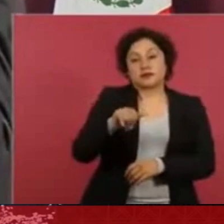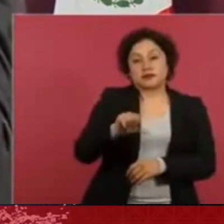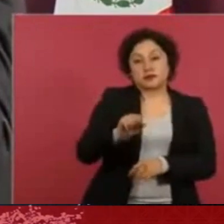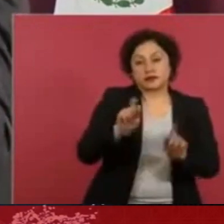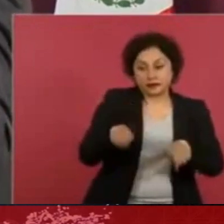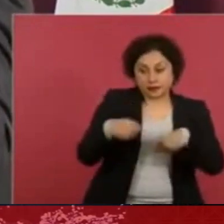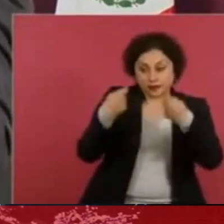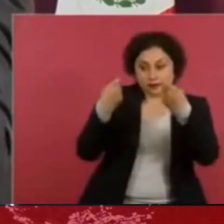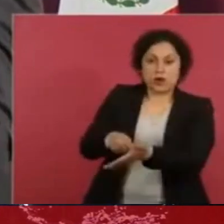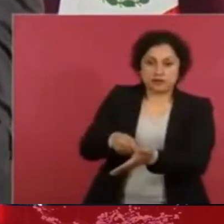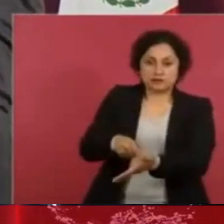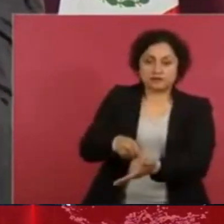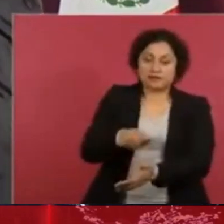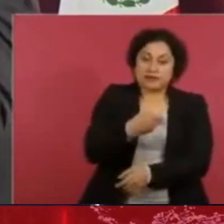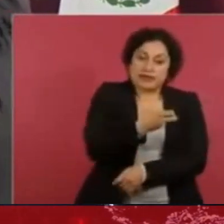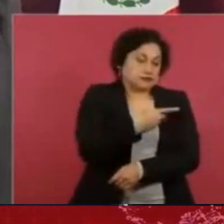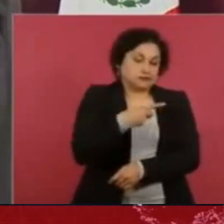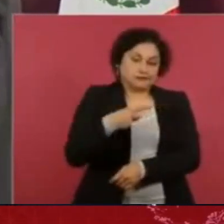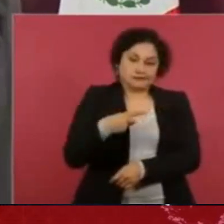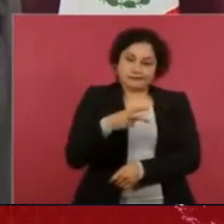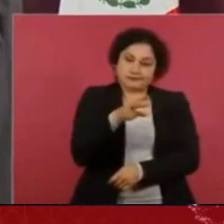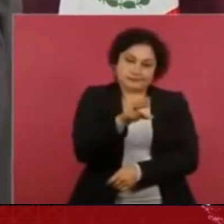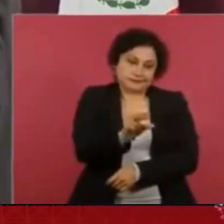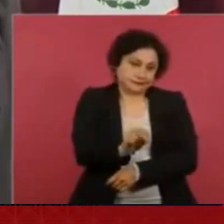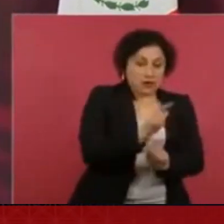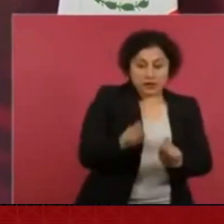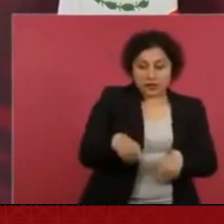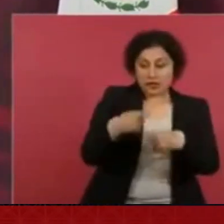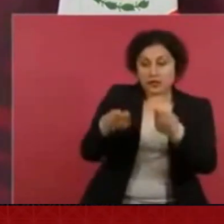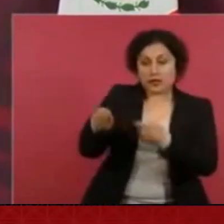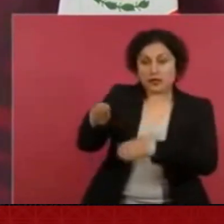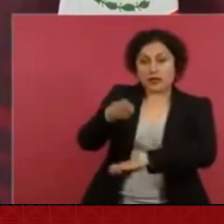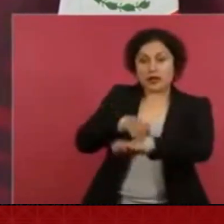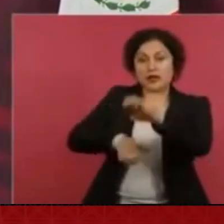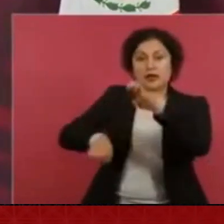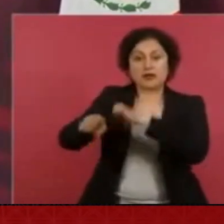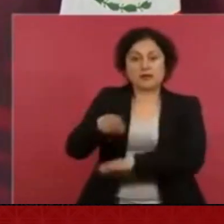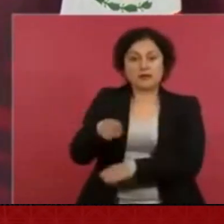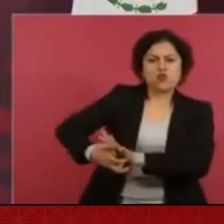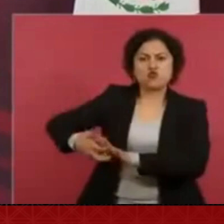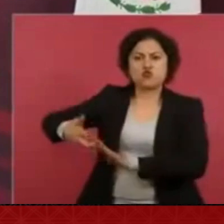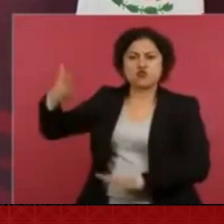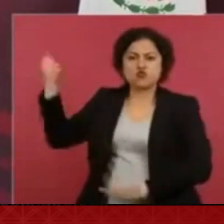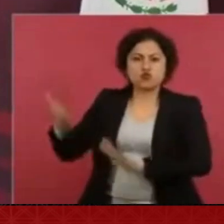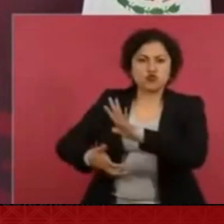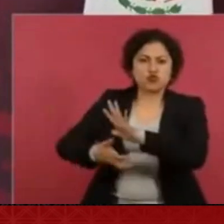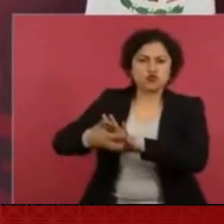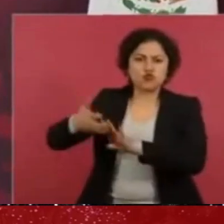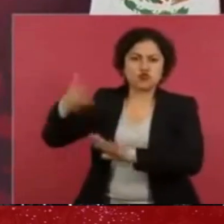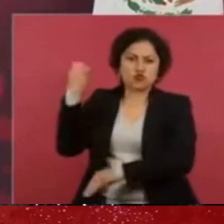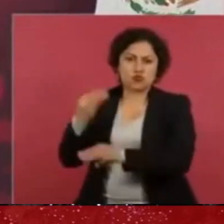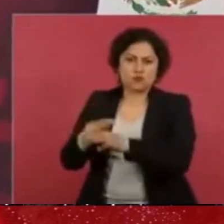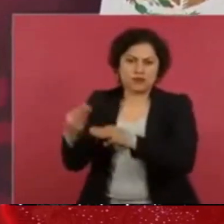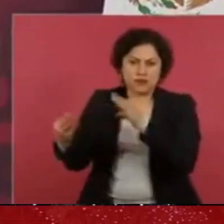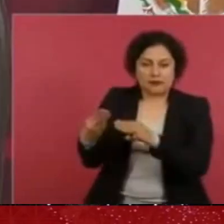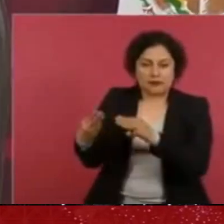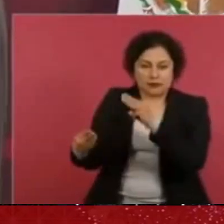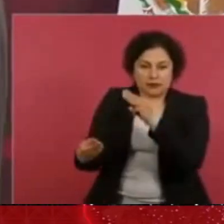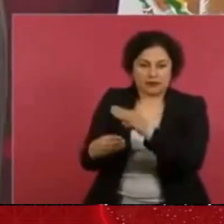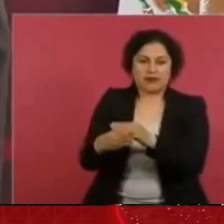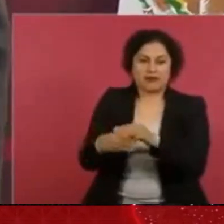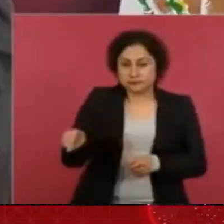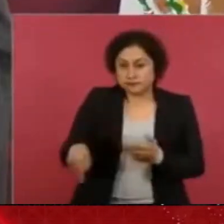no debieron haber entregado para permitir la extracción de material. Es un banco de material.